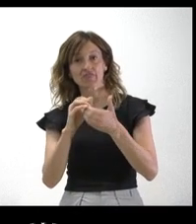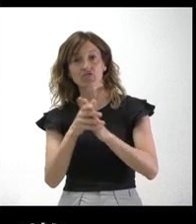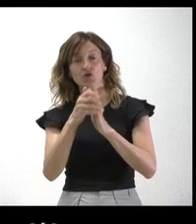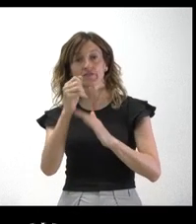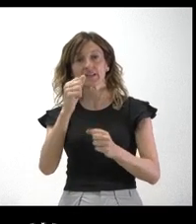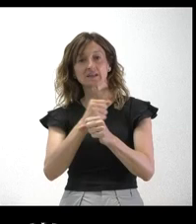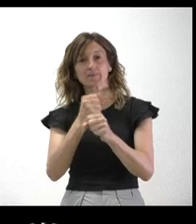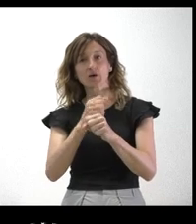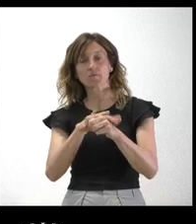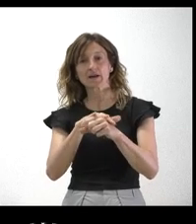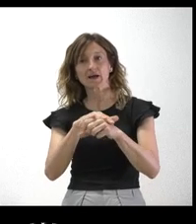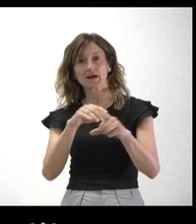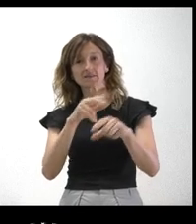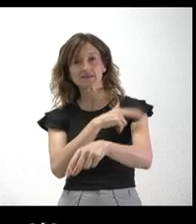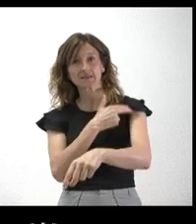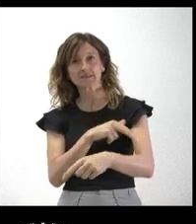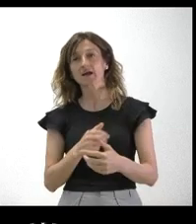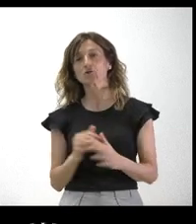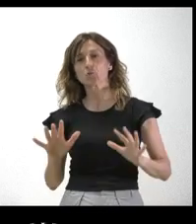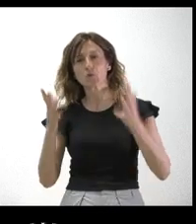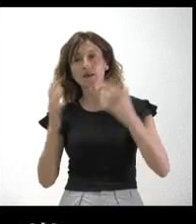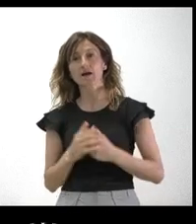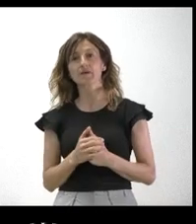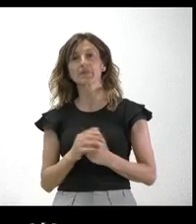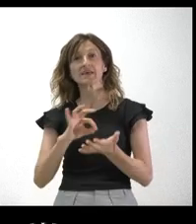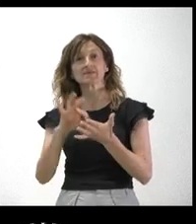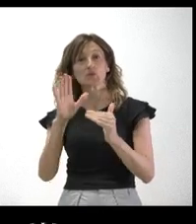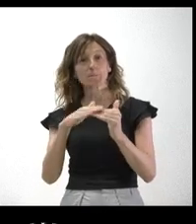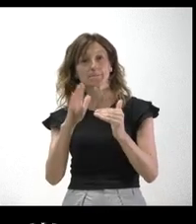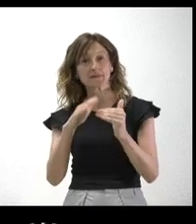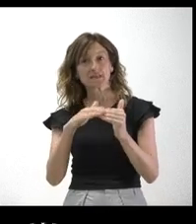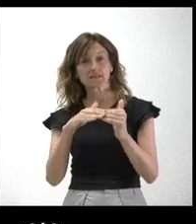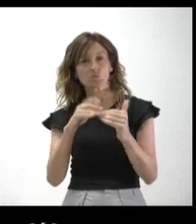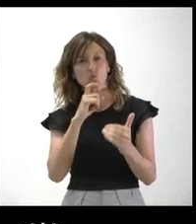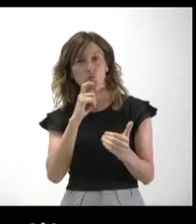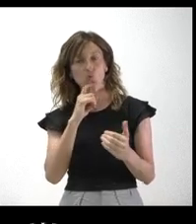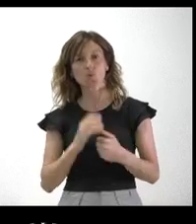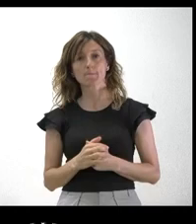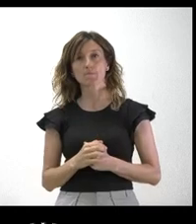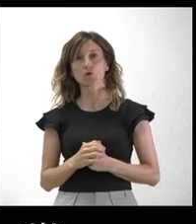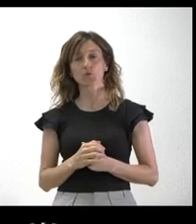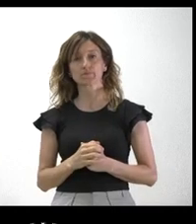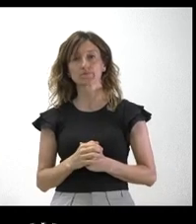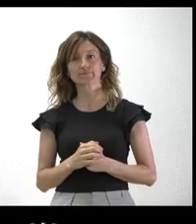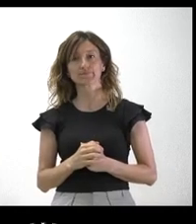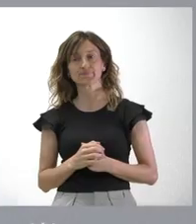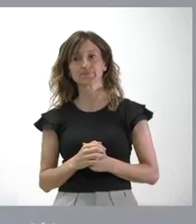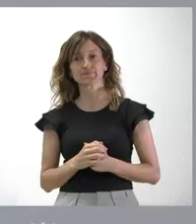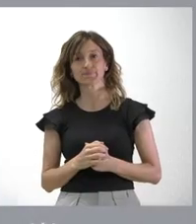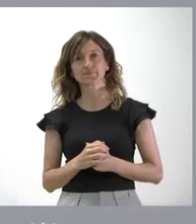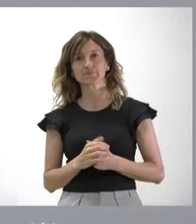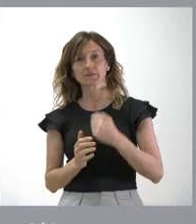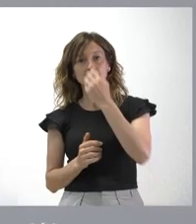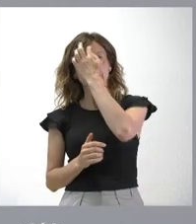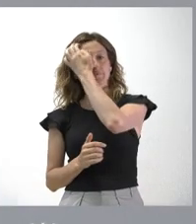Sanitario. ¿Nos podría concretar qué servicios mínimos se van a implantar en esta huelga que se anuncia? Lo que